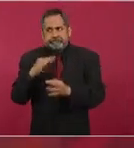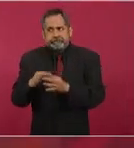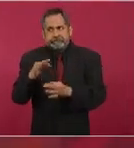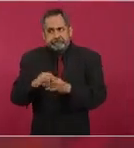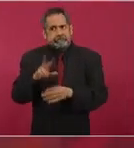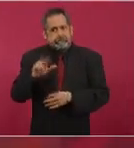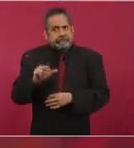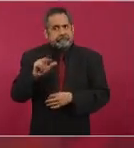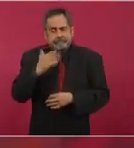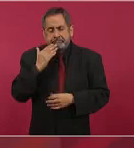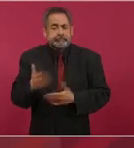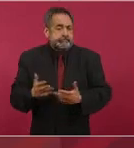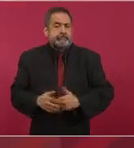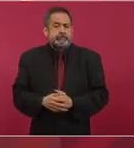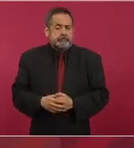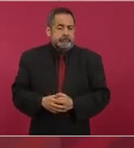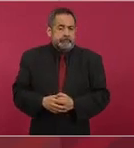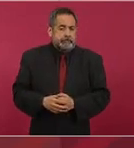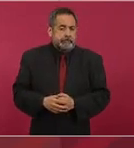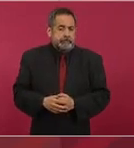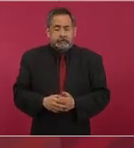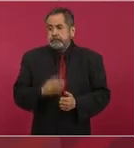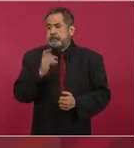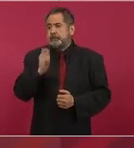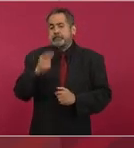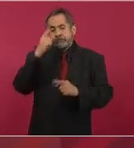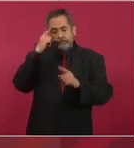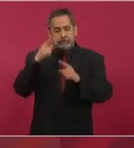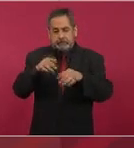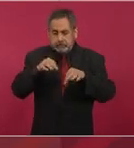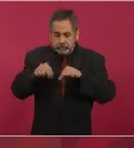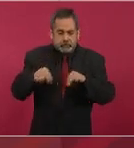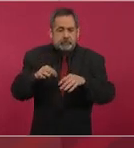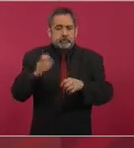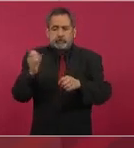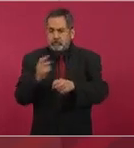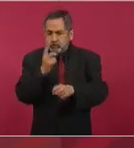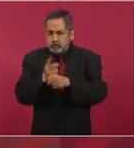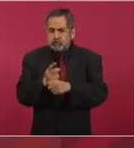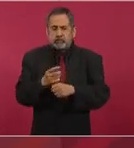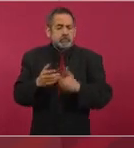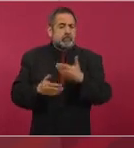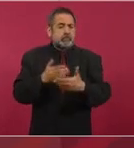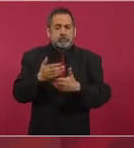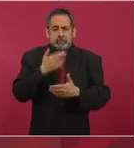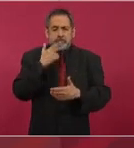el que pues haya trabajo, haya oportunidades